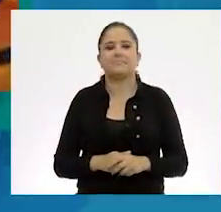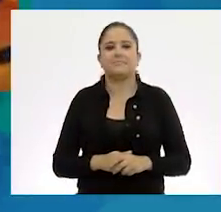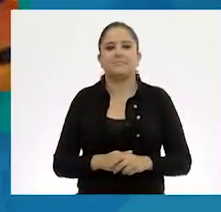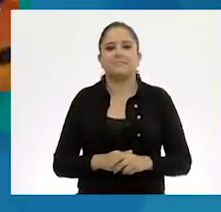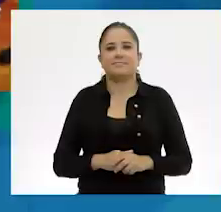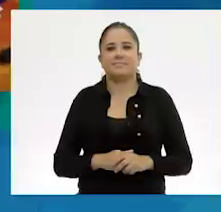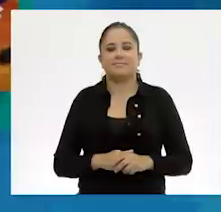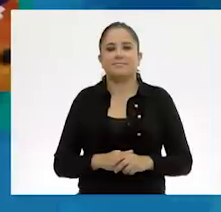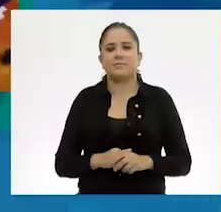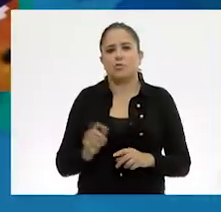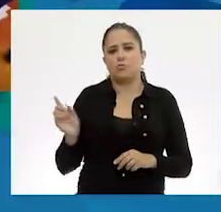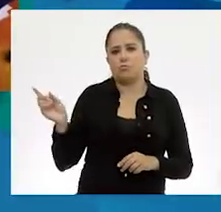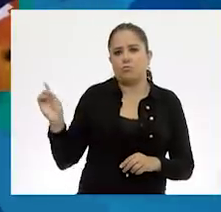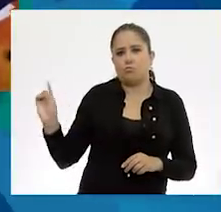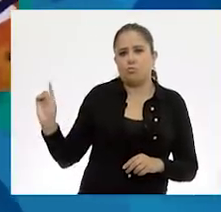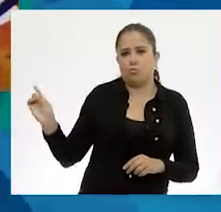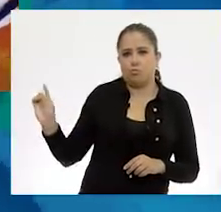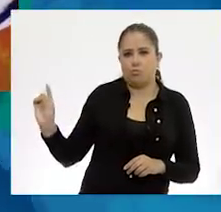Cola.